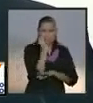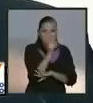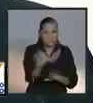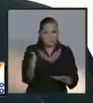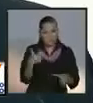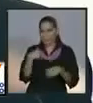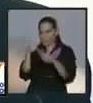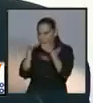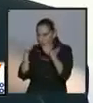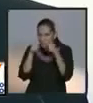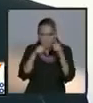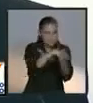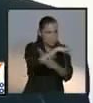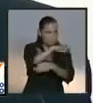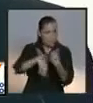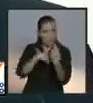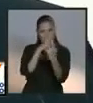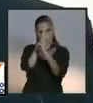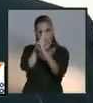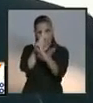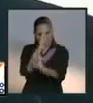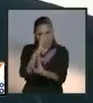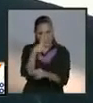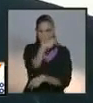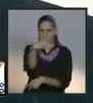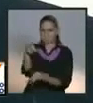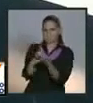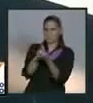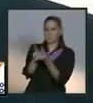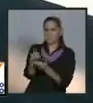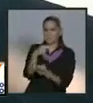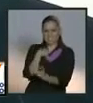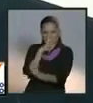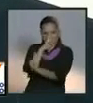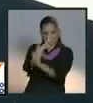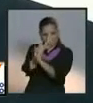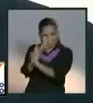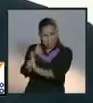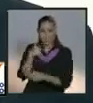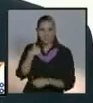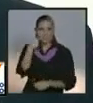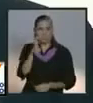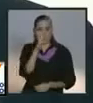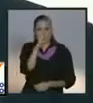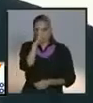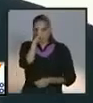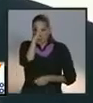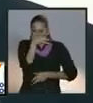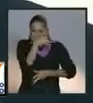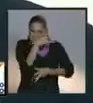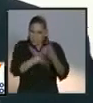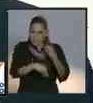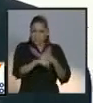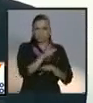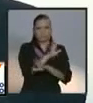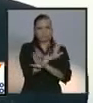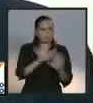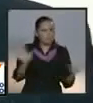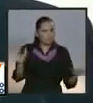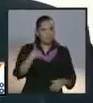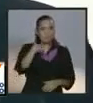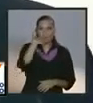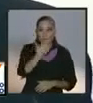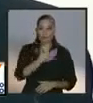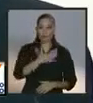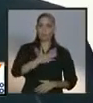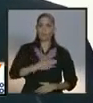No queremos venganza. Luchamos por la justicia. Queremos transformar la vida pública de México.